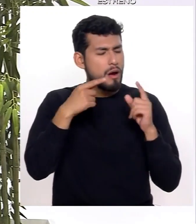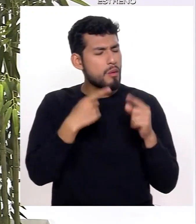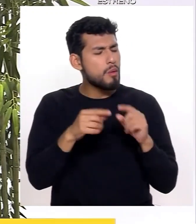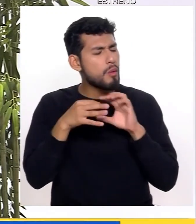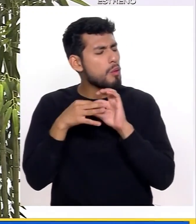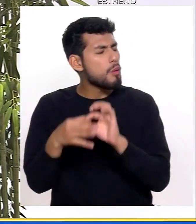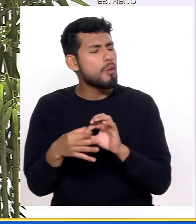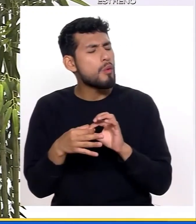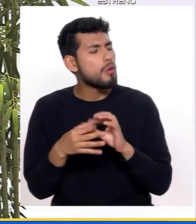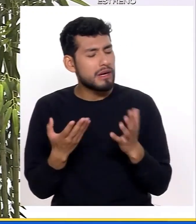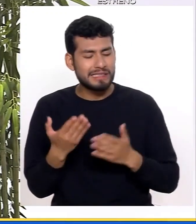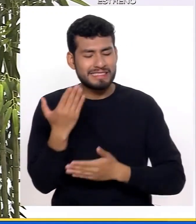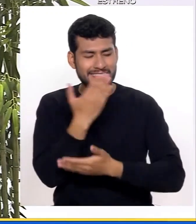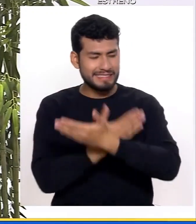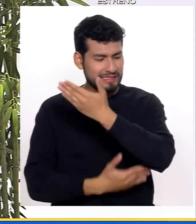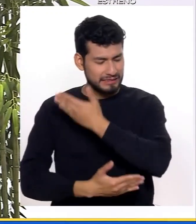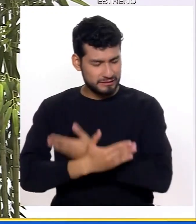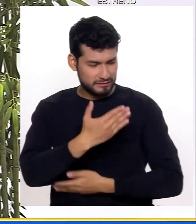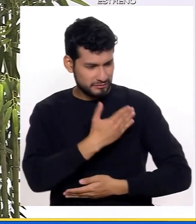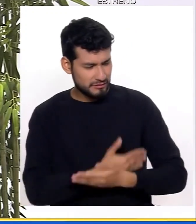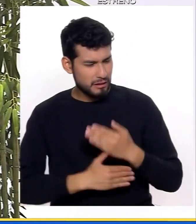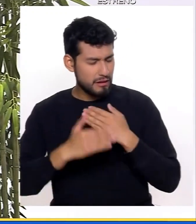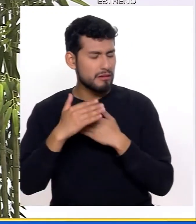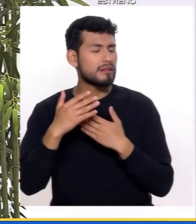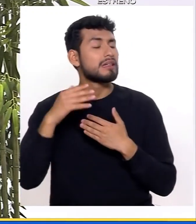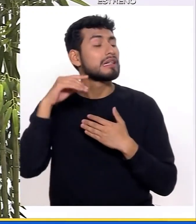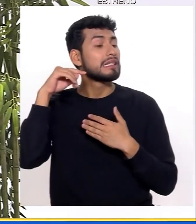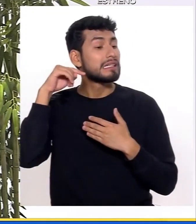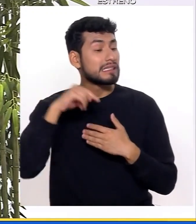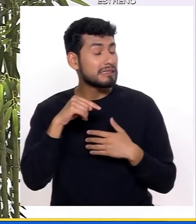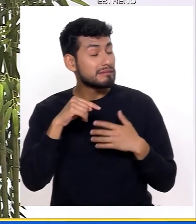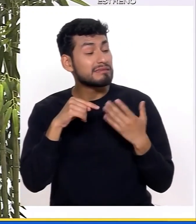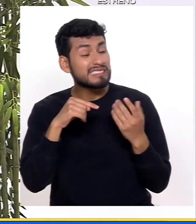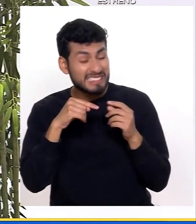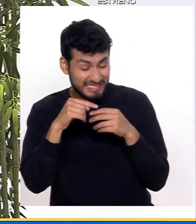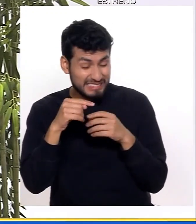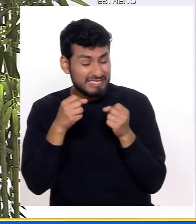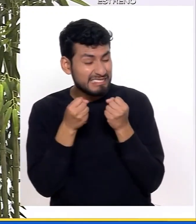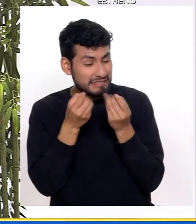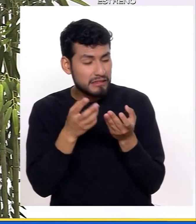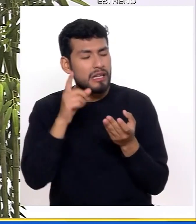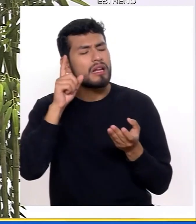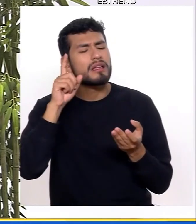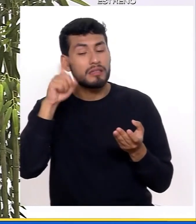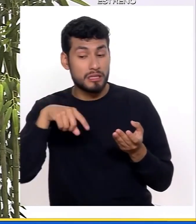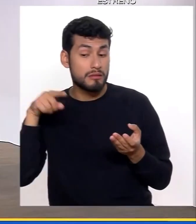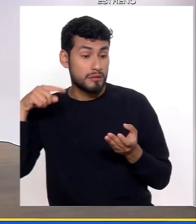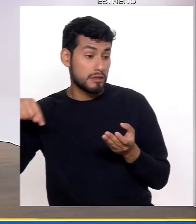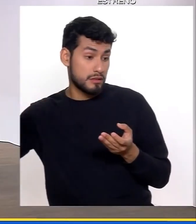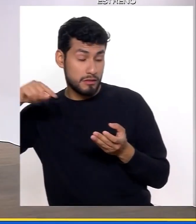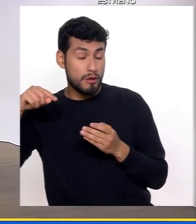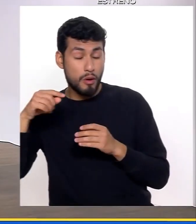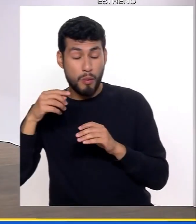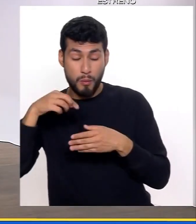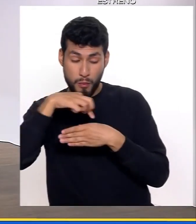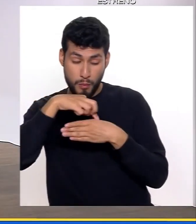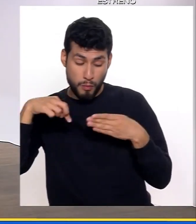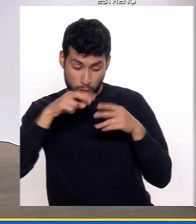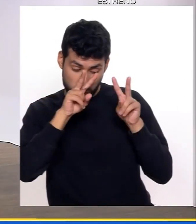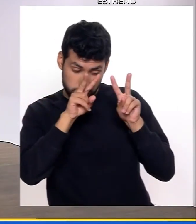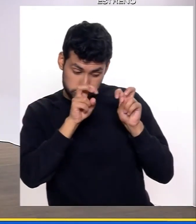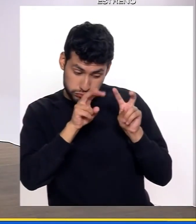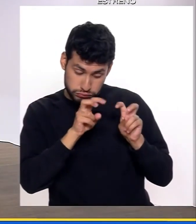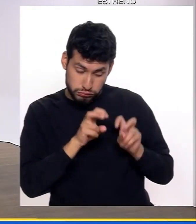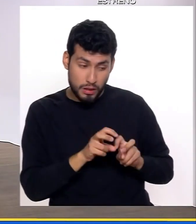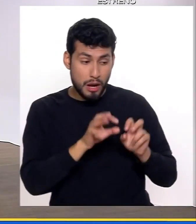al tema de discapacidad y que, evidentemente, tienen que ser evaluados, ¿no? Por un equipo de profesionales para